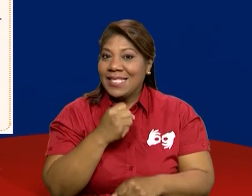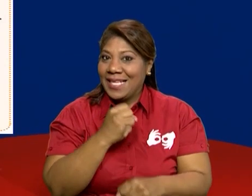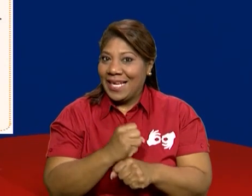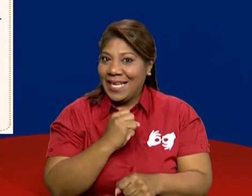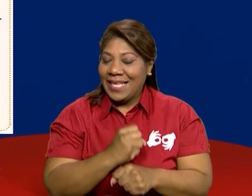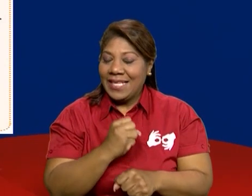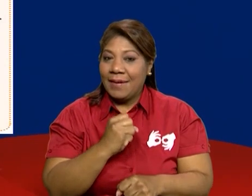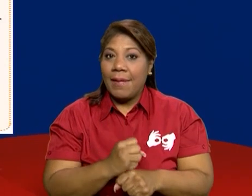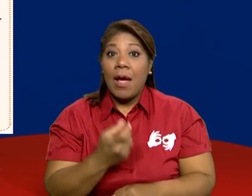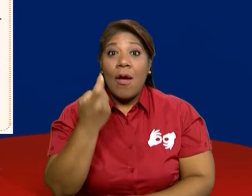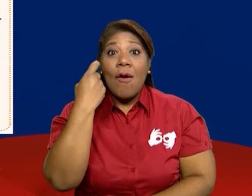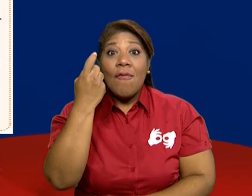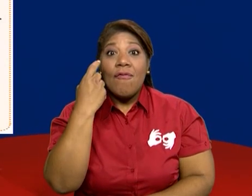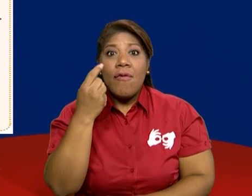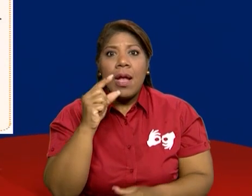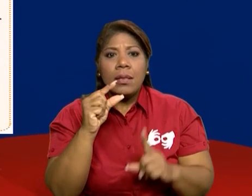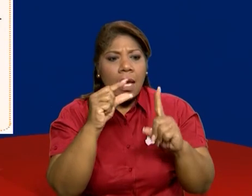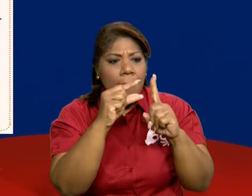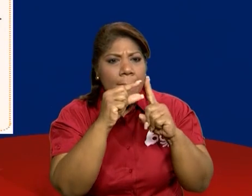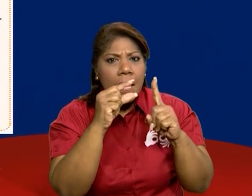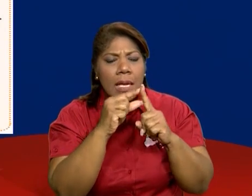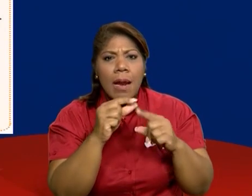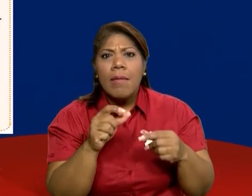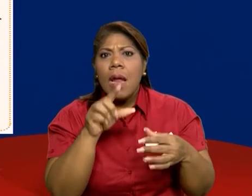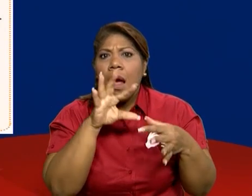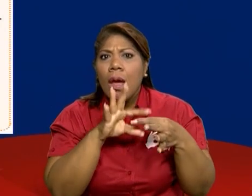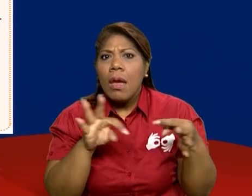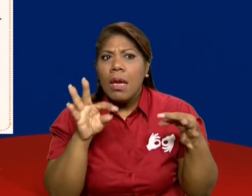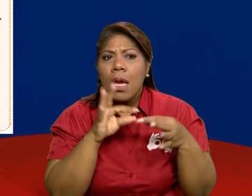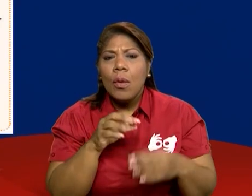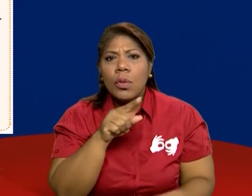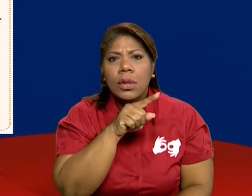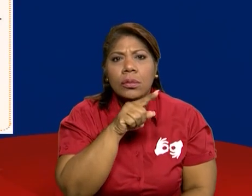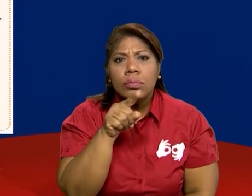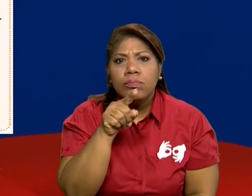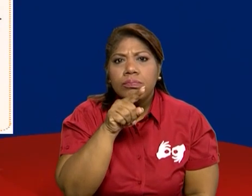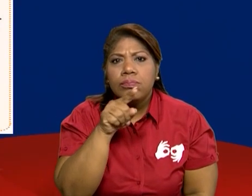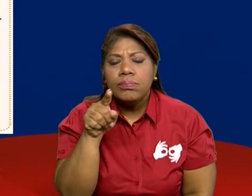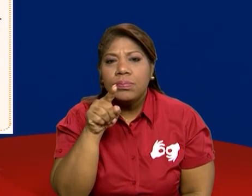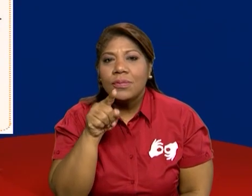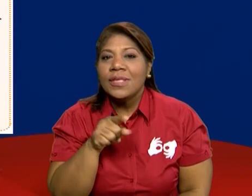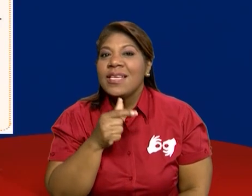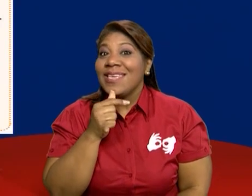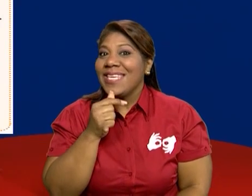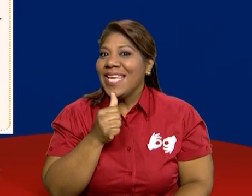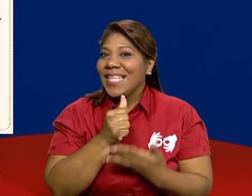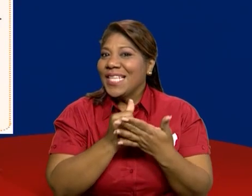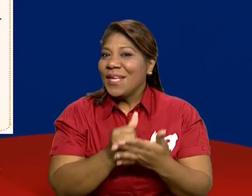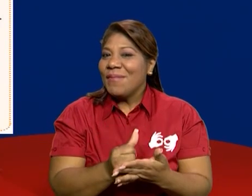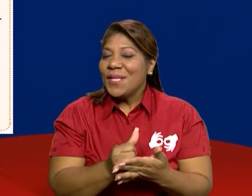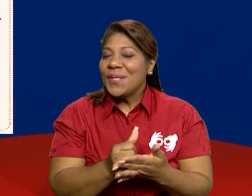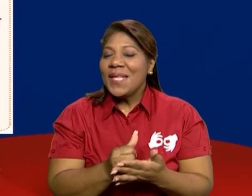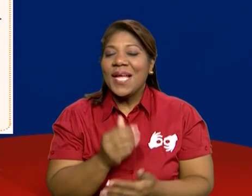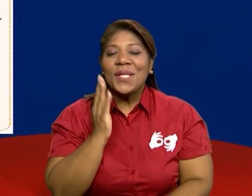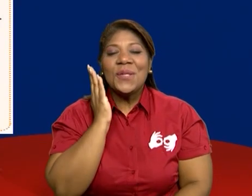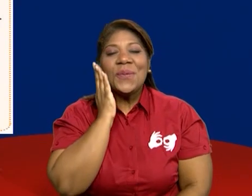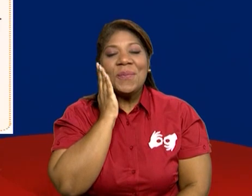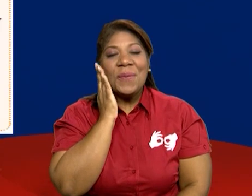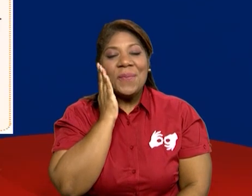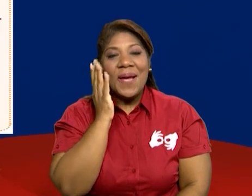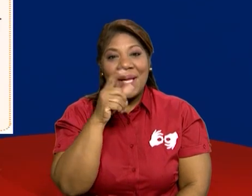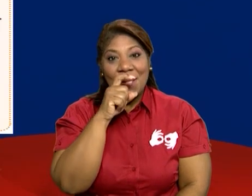cuento. Guíese con las ilustraciones y van a leer la historia con la ayuda de tu padre, con la madre de familia,